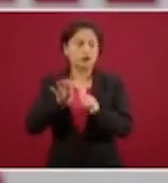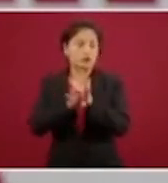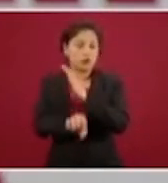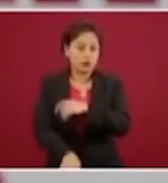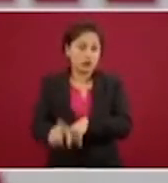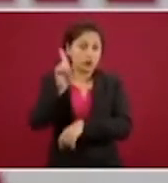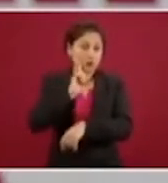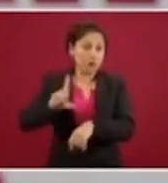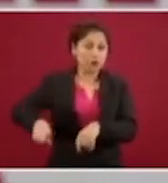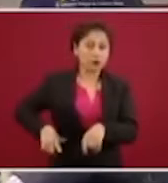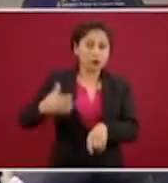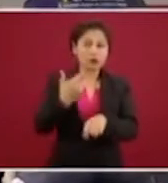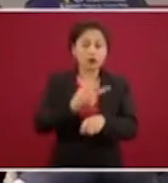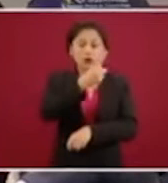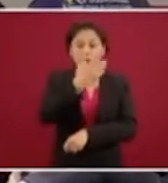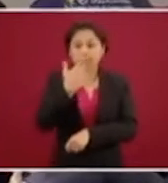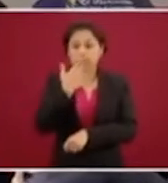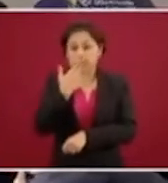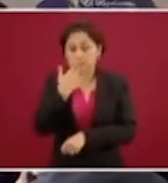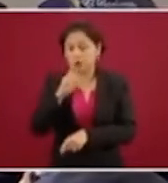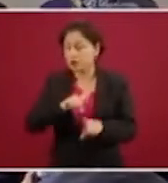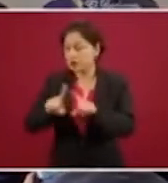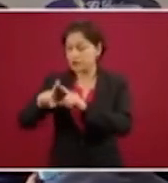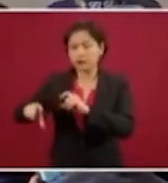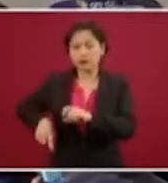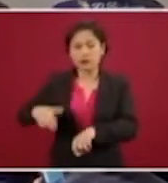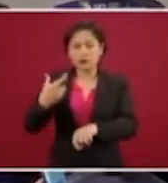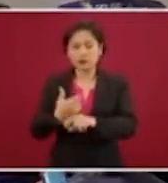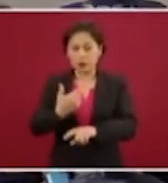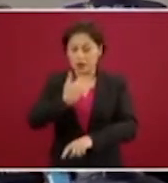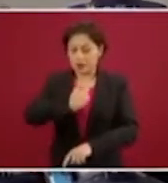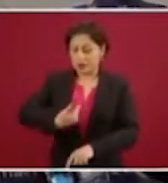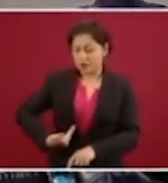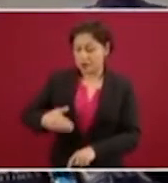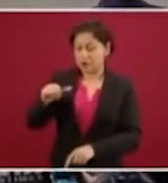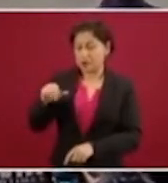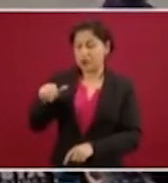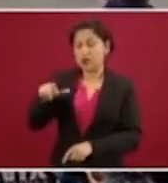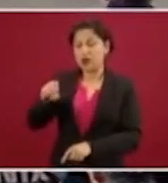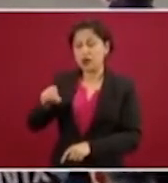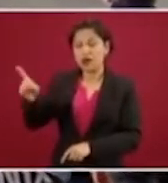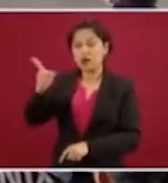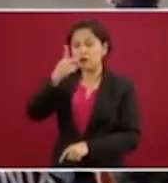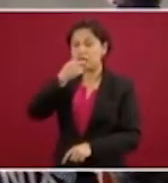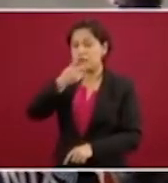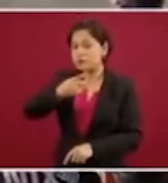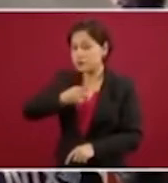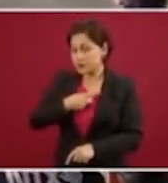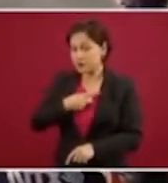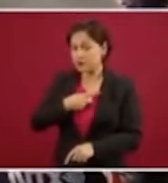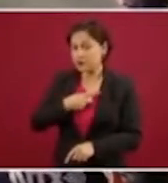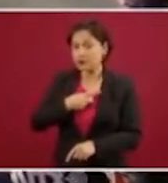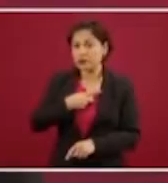gobernadores, la instrucción que nos dio el presidente de la República desde que se emitió la declaratoria